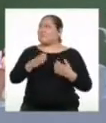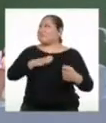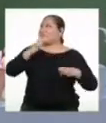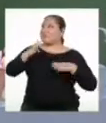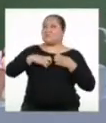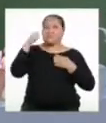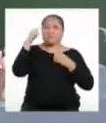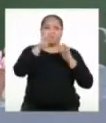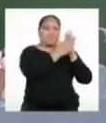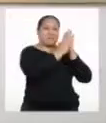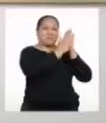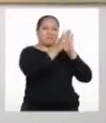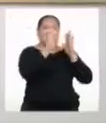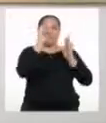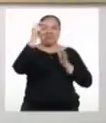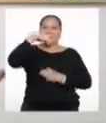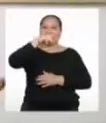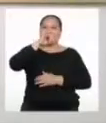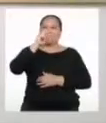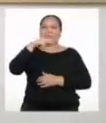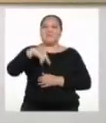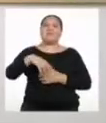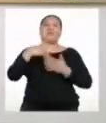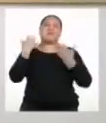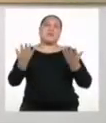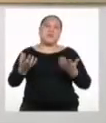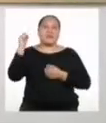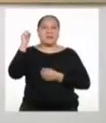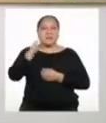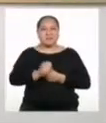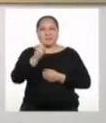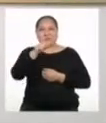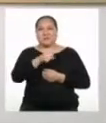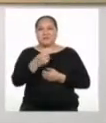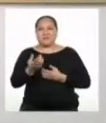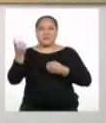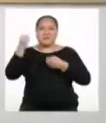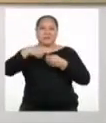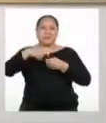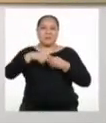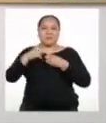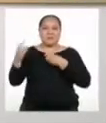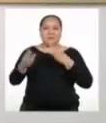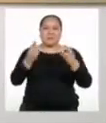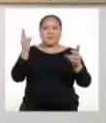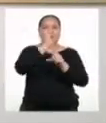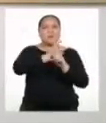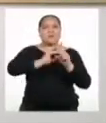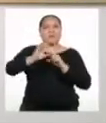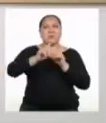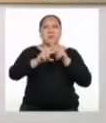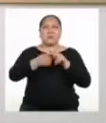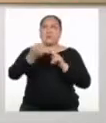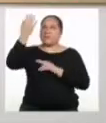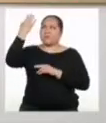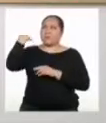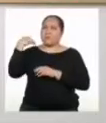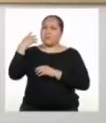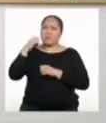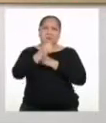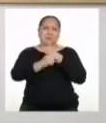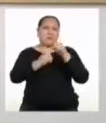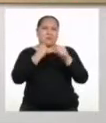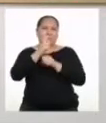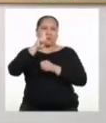emocionada con esto de los fanzines. Uy, claro. Los fanzines son parte de un movimiento cultural que surgió allá por la década de 1950.